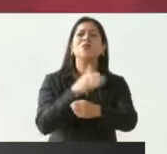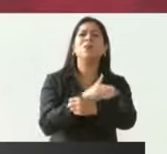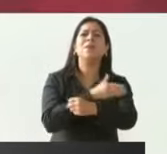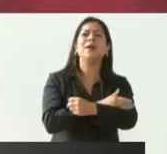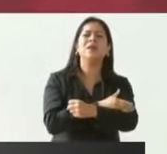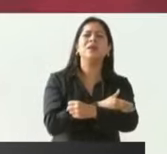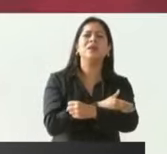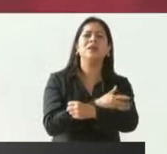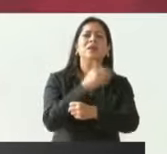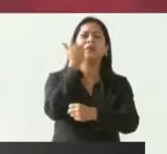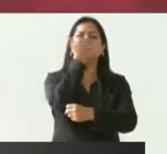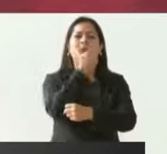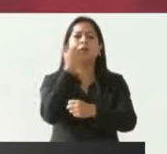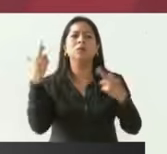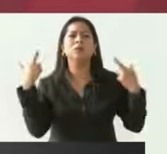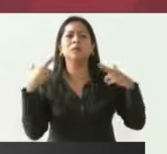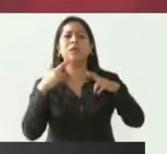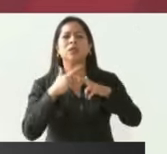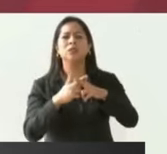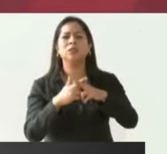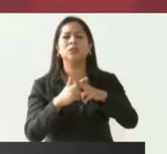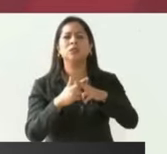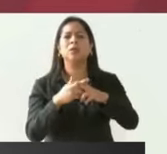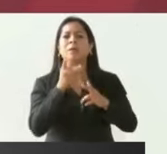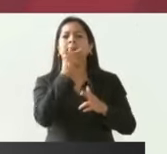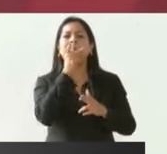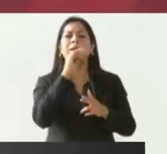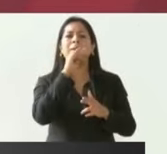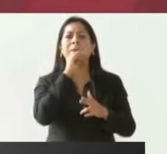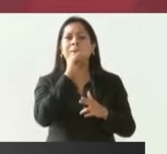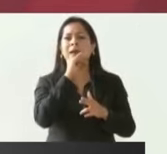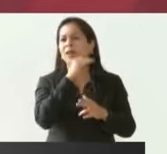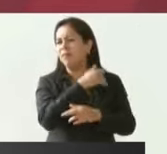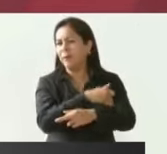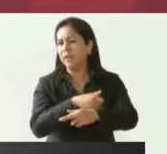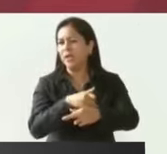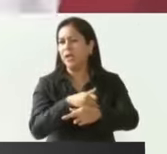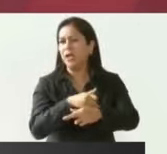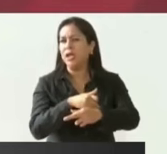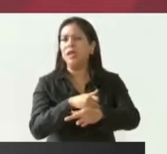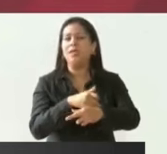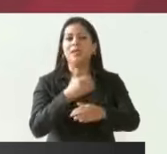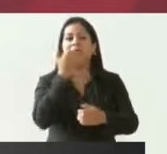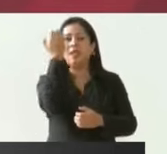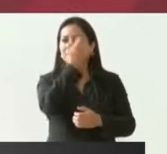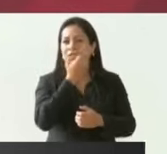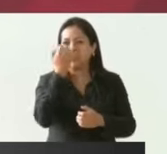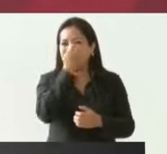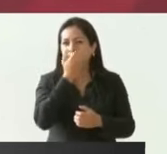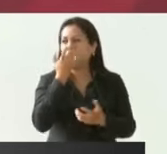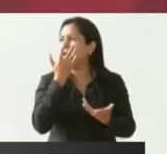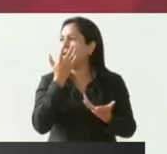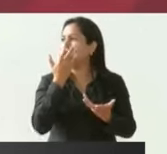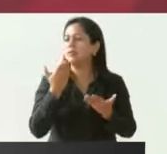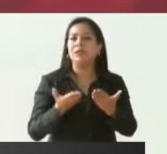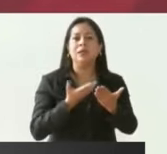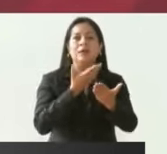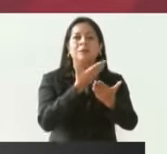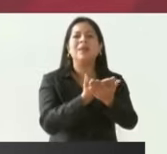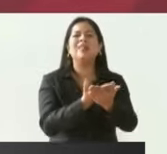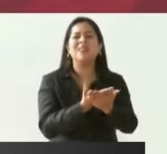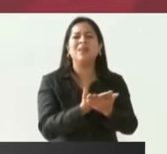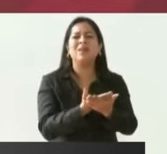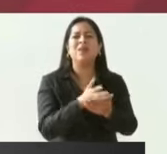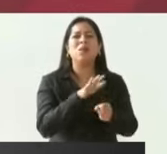alumnos maestros padres de familia de la escuela que estaban planteando lo del